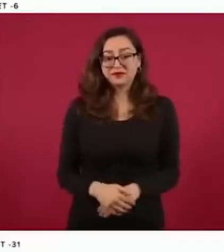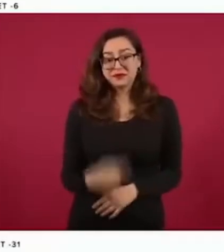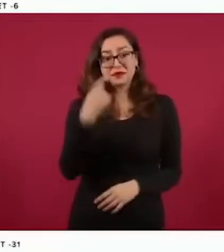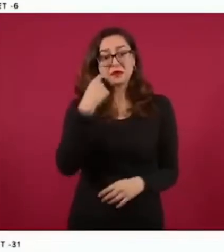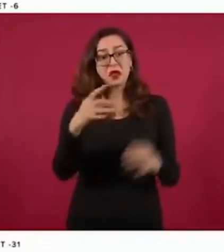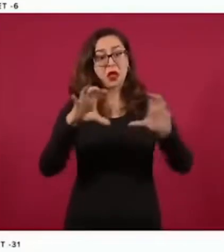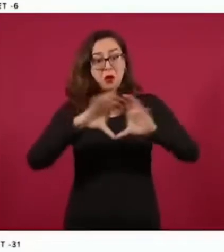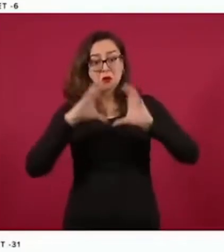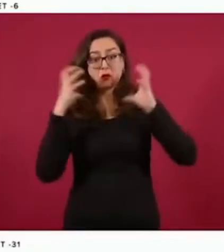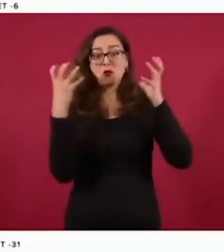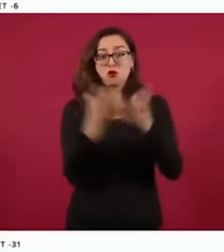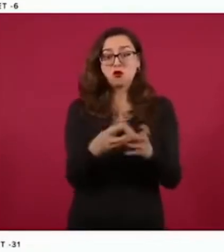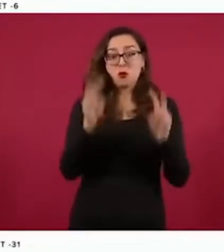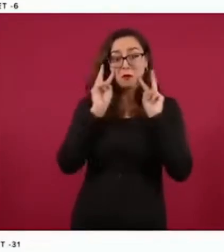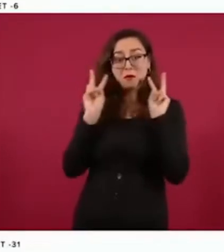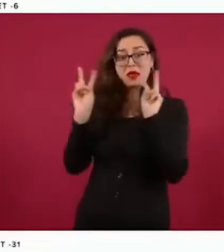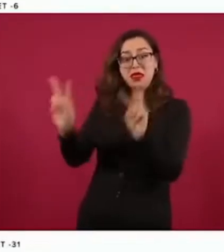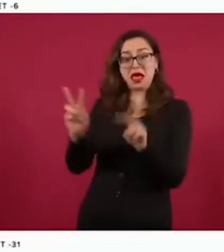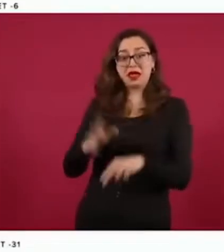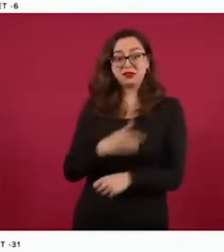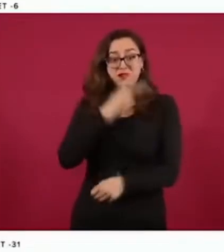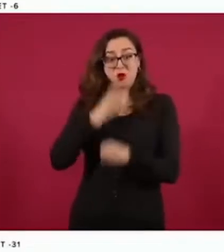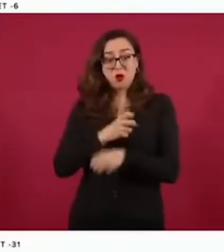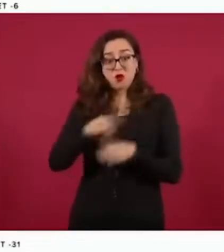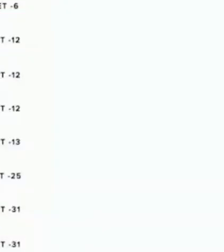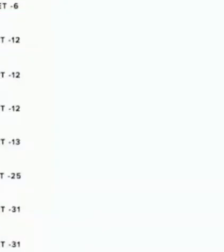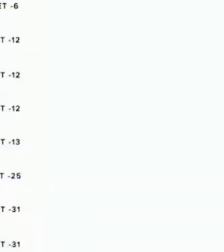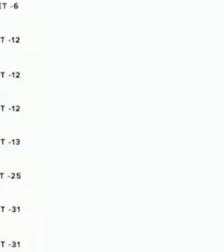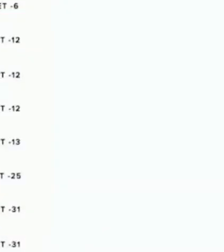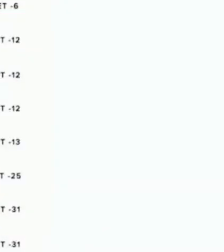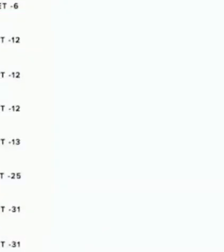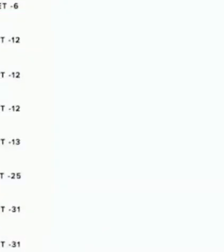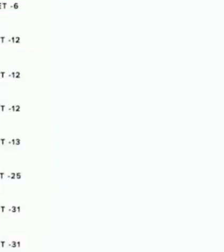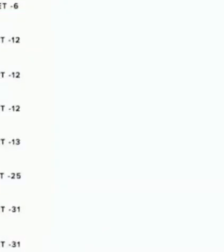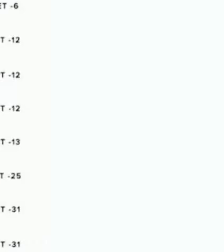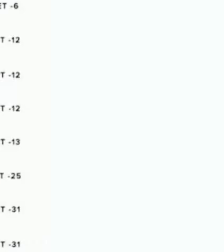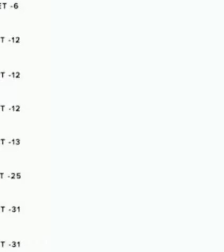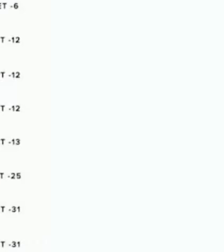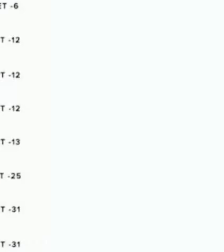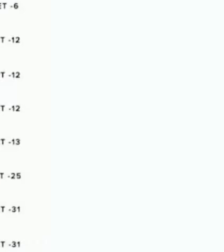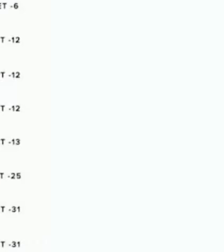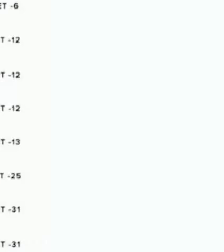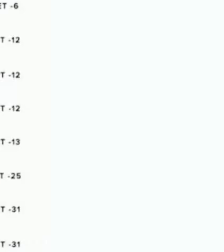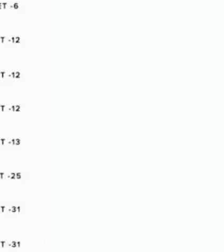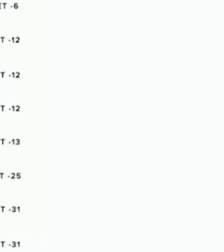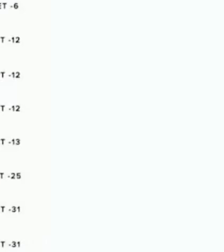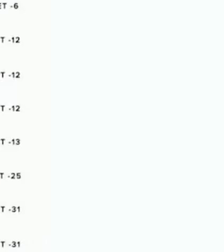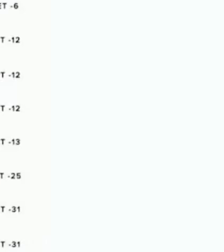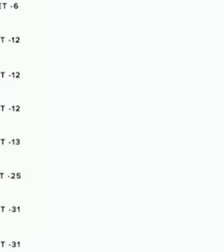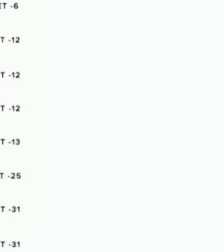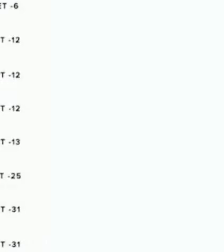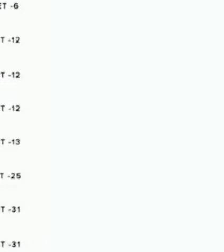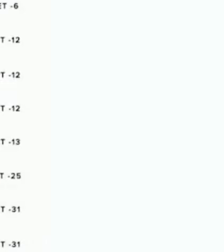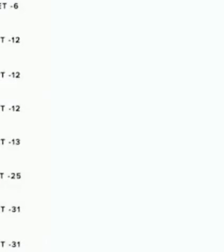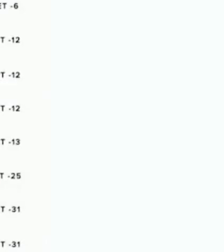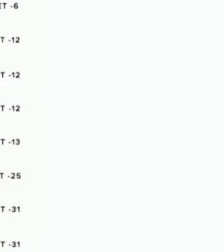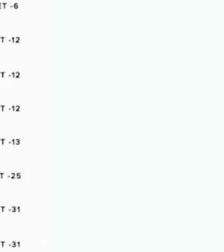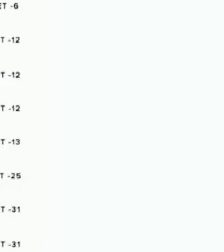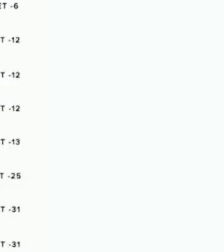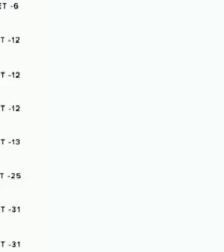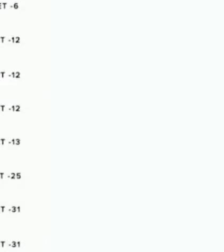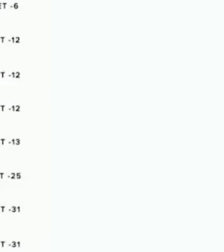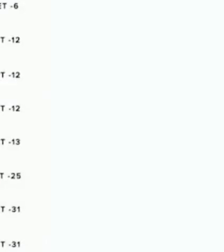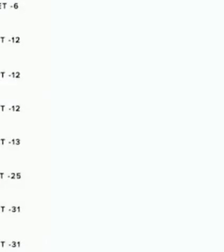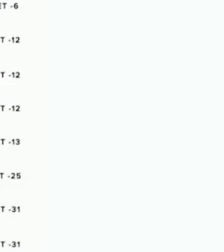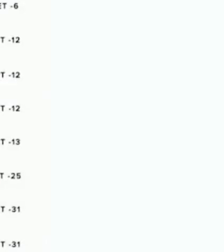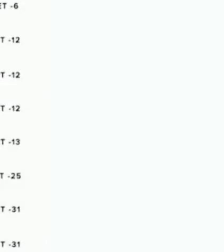mundial, ofrezco disculpas. Entiendo que tiene el apoyo. visto también las encuestas en México